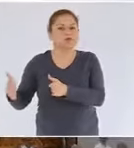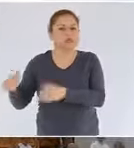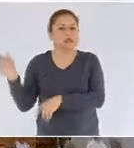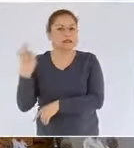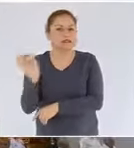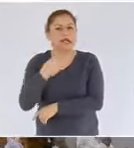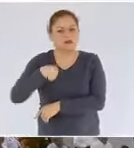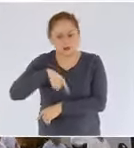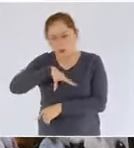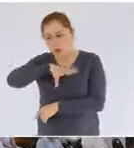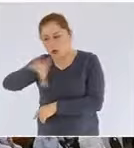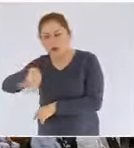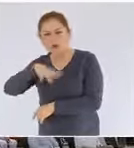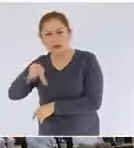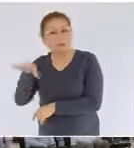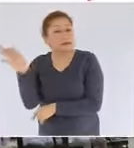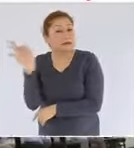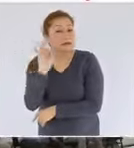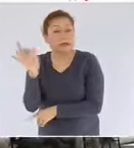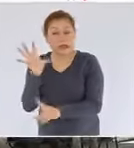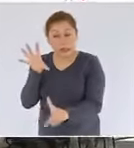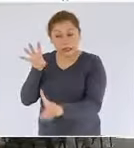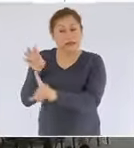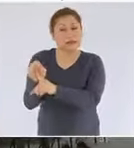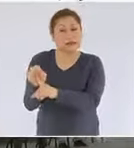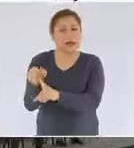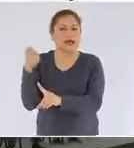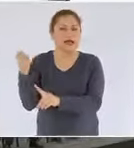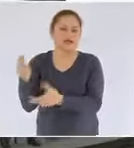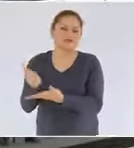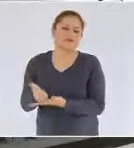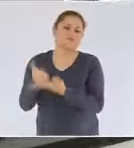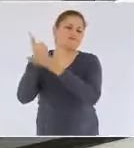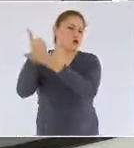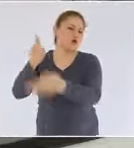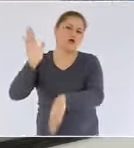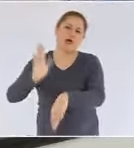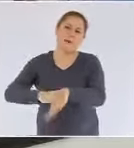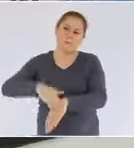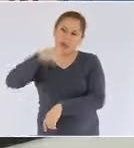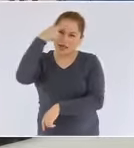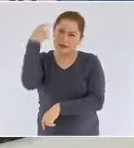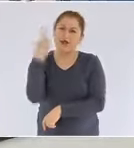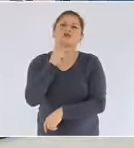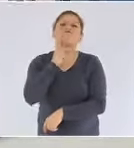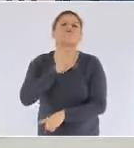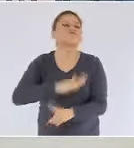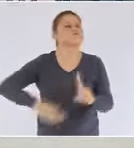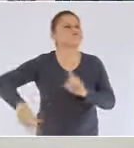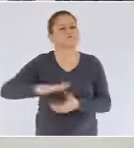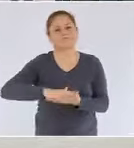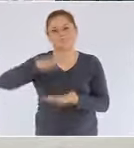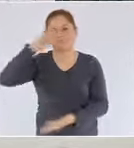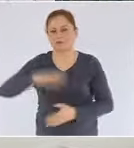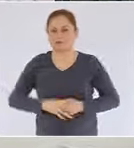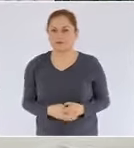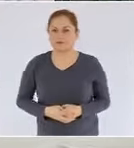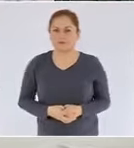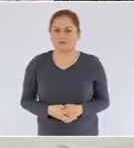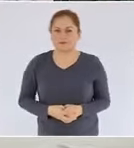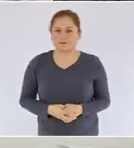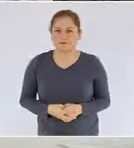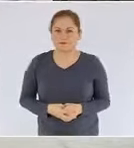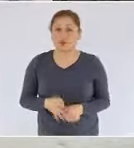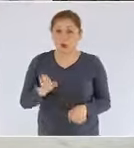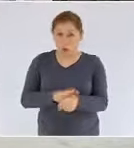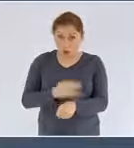exitosos, incrementarán de manera importante el potencial de esta zona. Por la relevancia